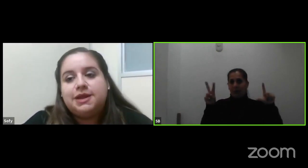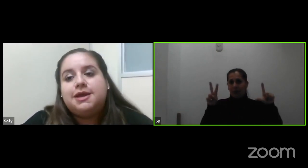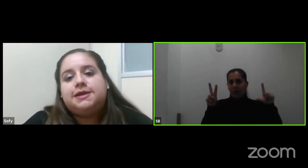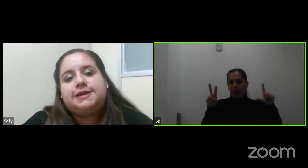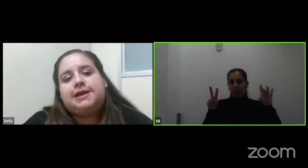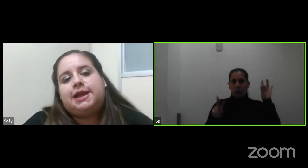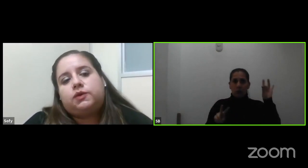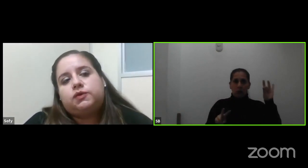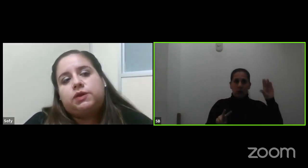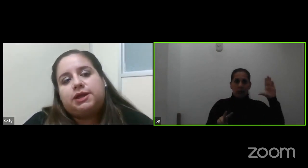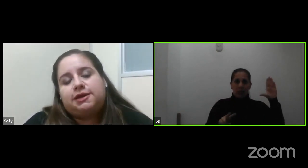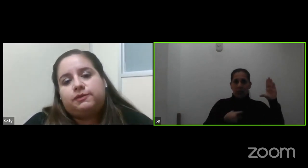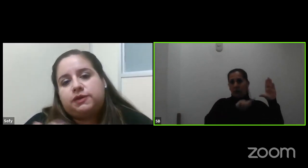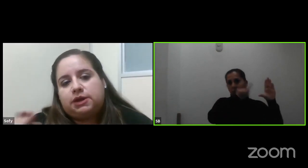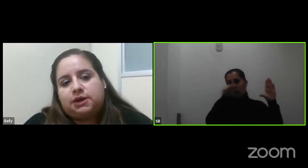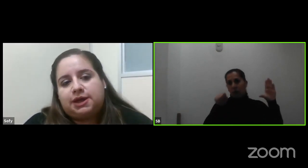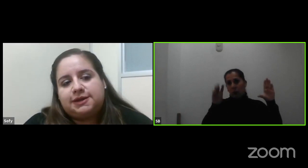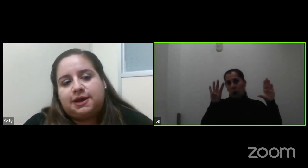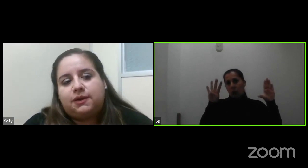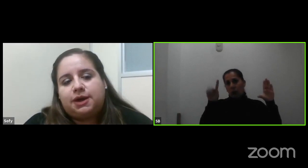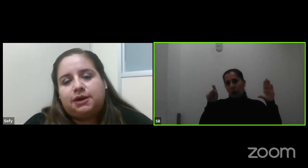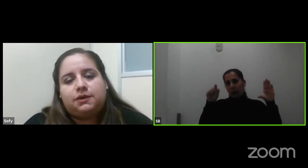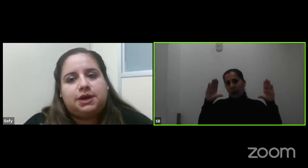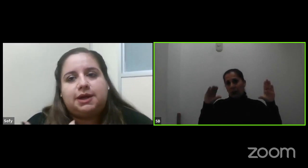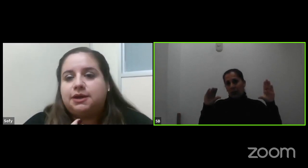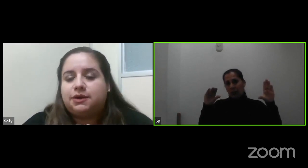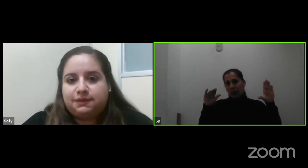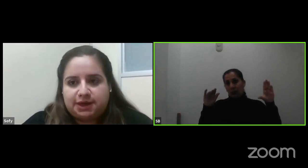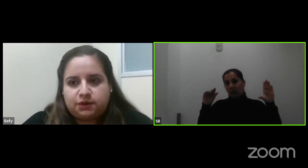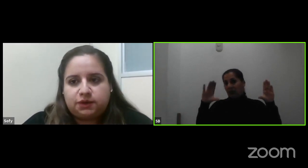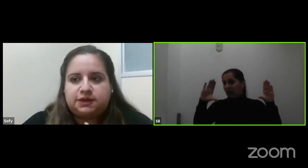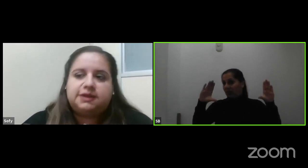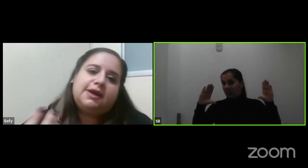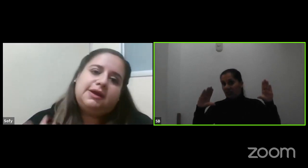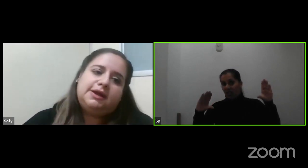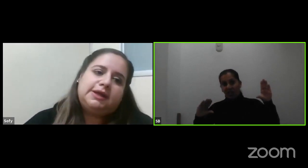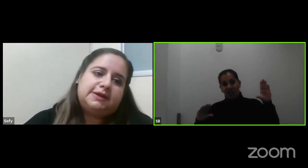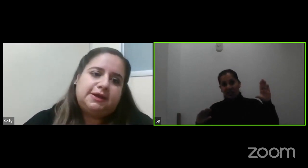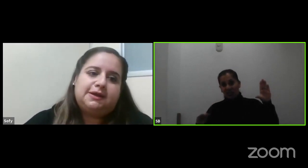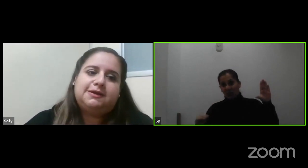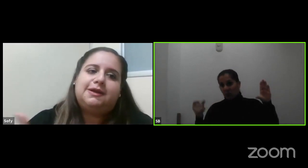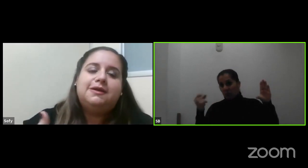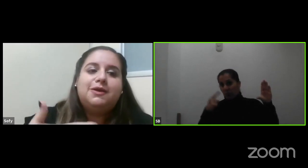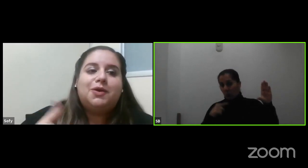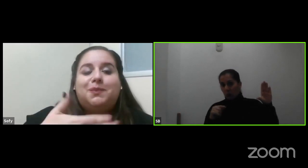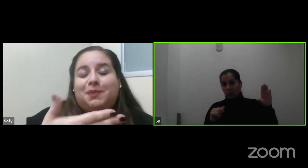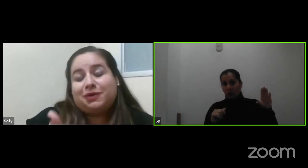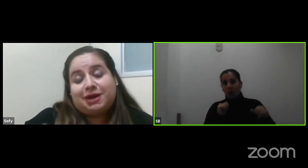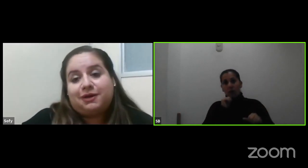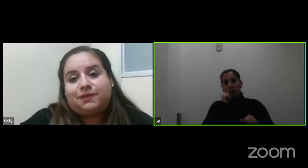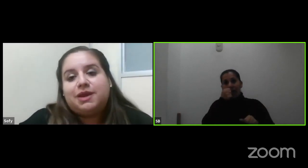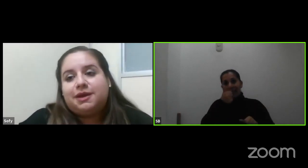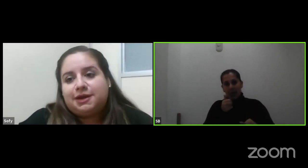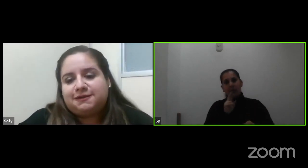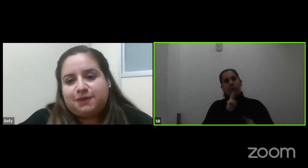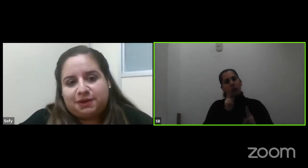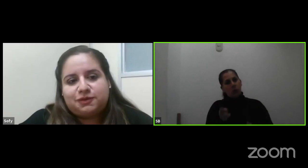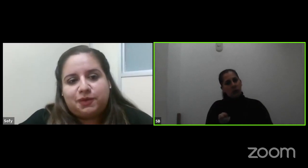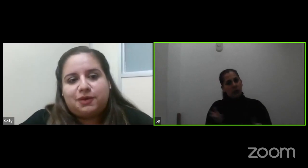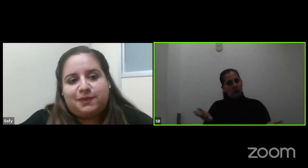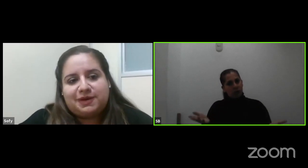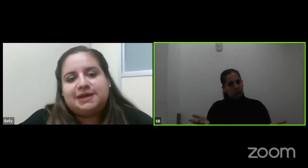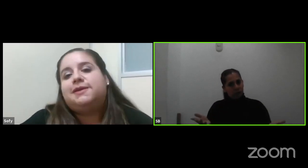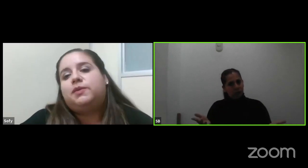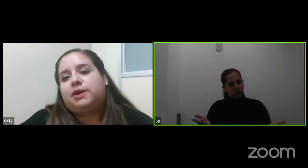media si la consulta es posterior a esa hora no crean que no les van a contestar el día siguiente pero claro les